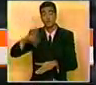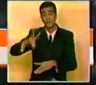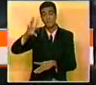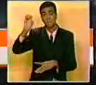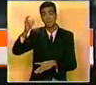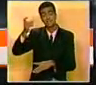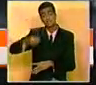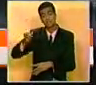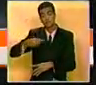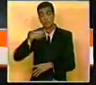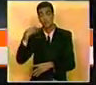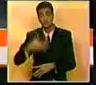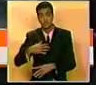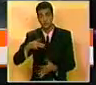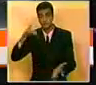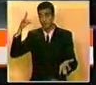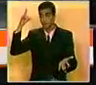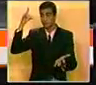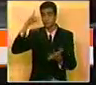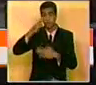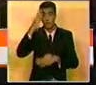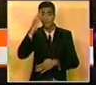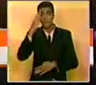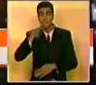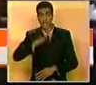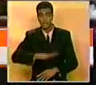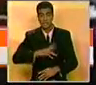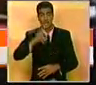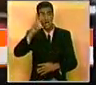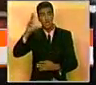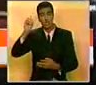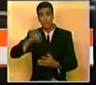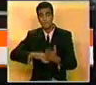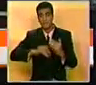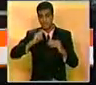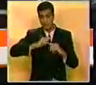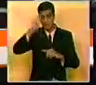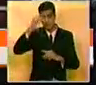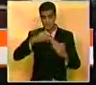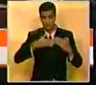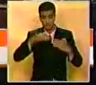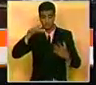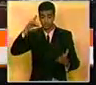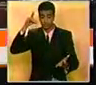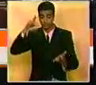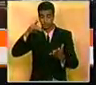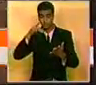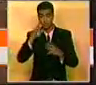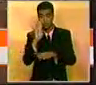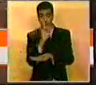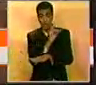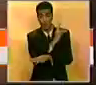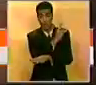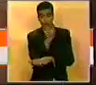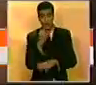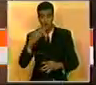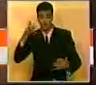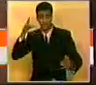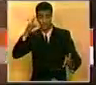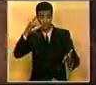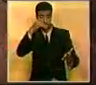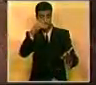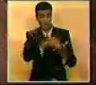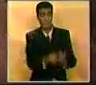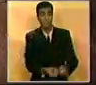personas murieron. El avión de transporte militar se encontraba a unos 2.000 metros de la pista cuando rozó árboles, cayó en una zona boscosa